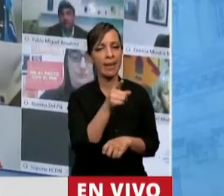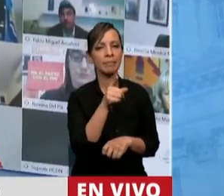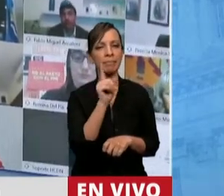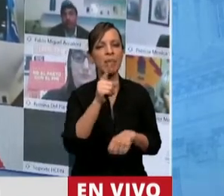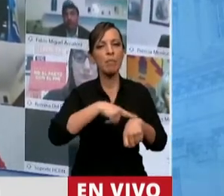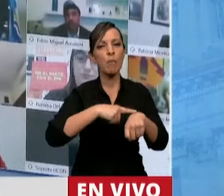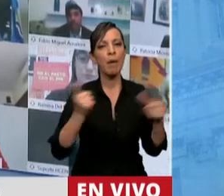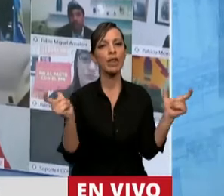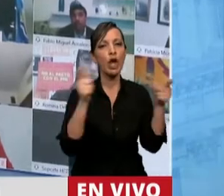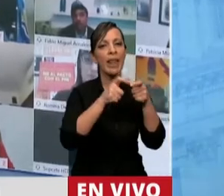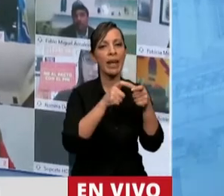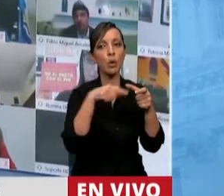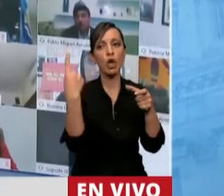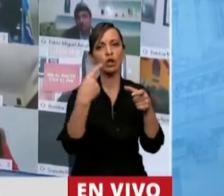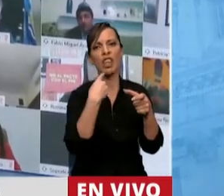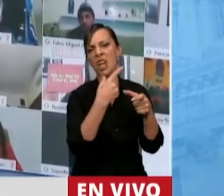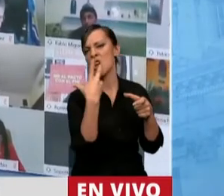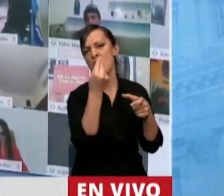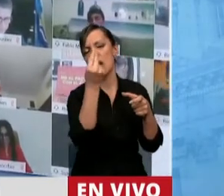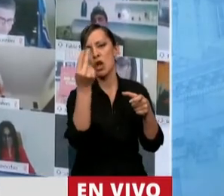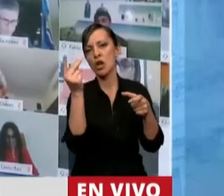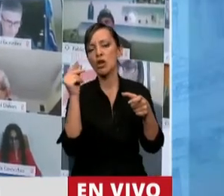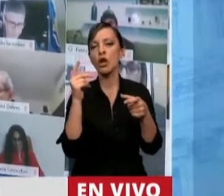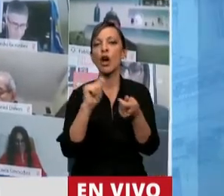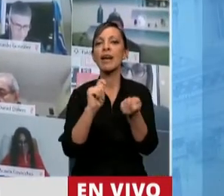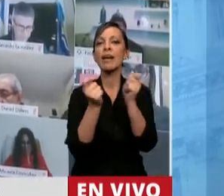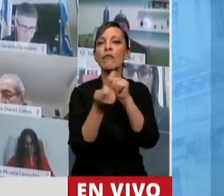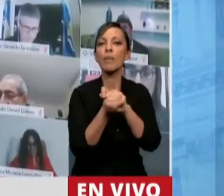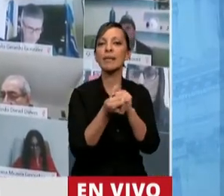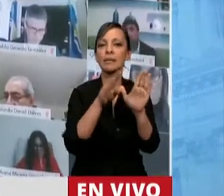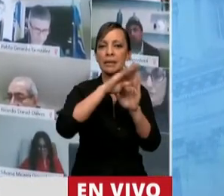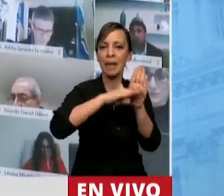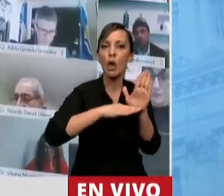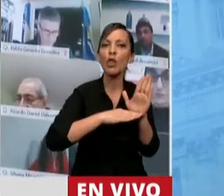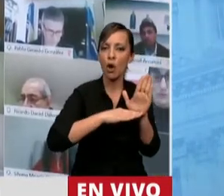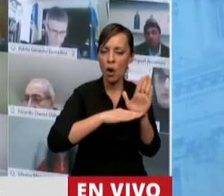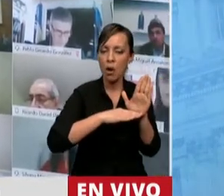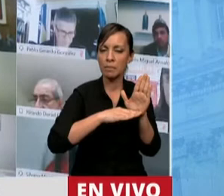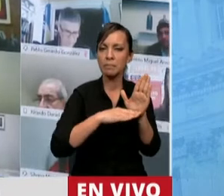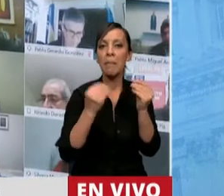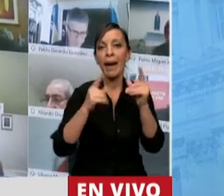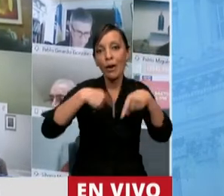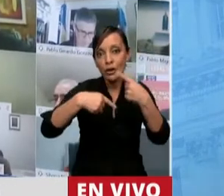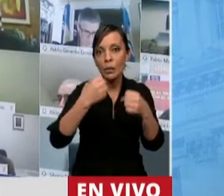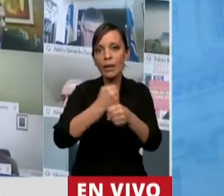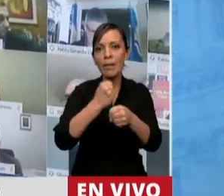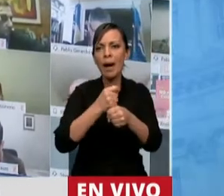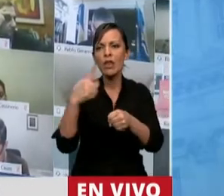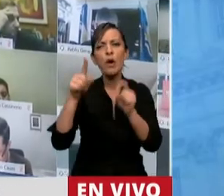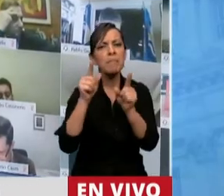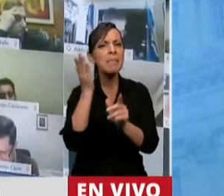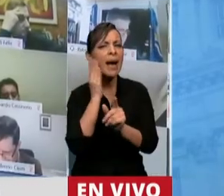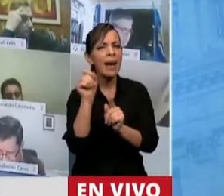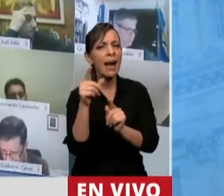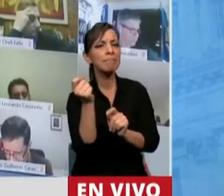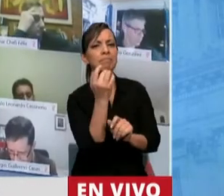la reunión se negaron a la posibilidad de la renovación del protocolo para que podamos seguir trabajando, no